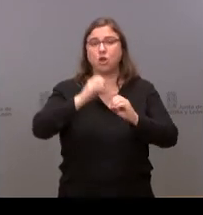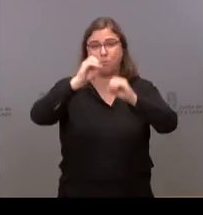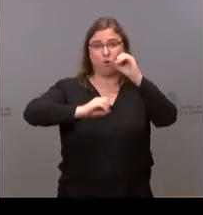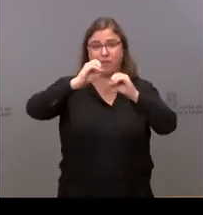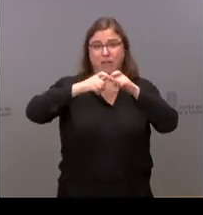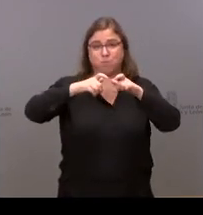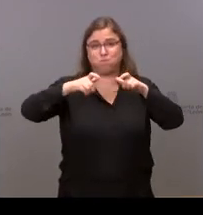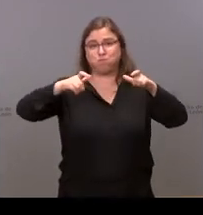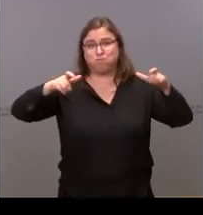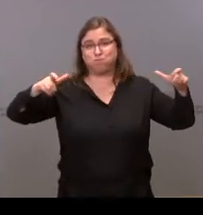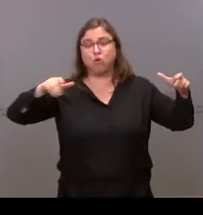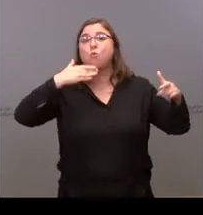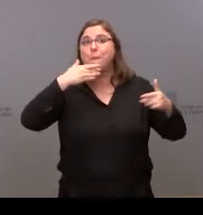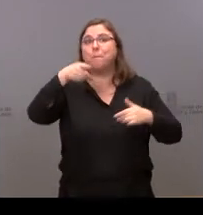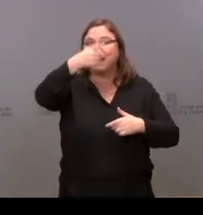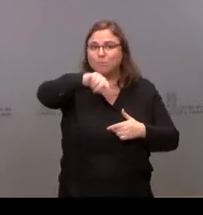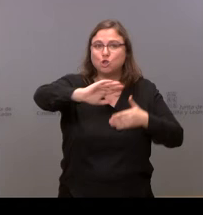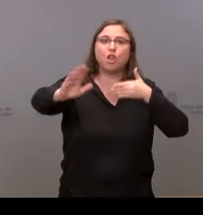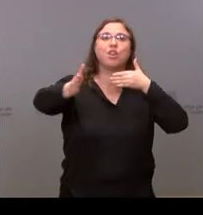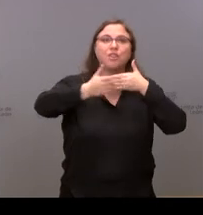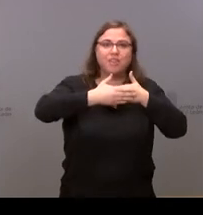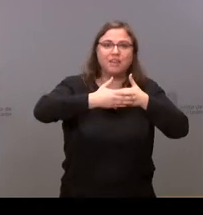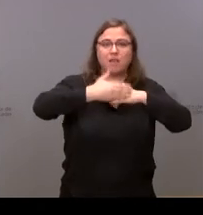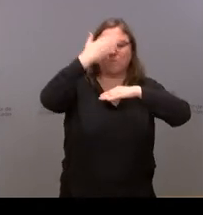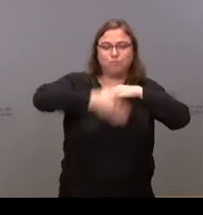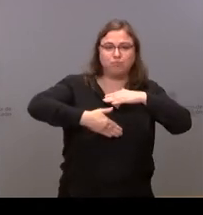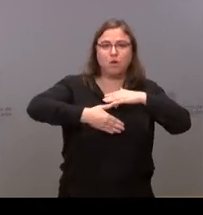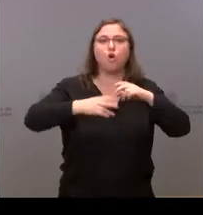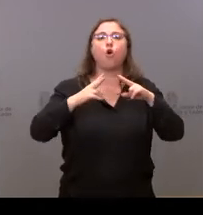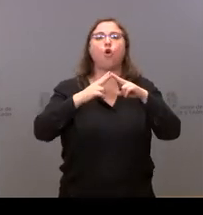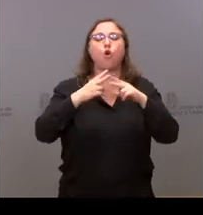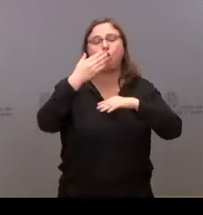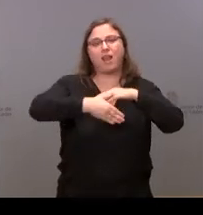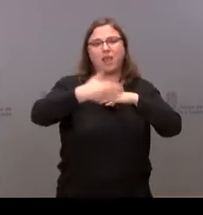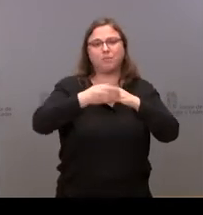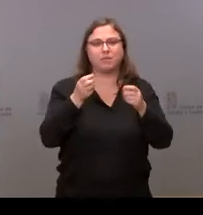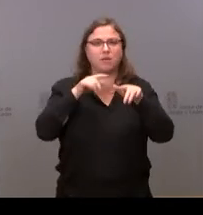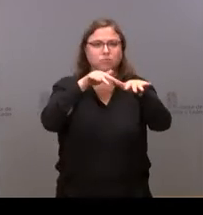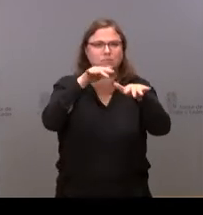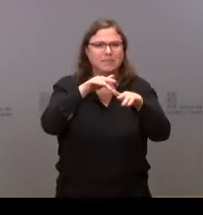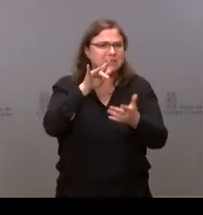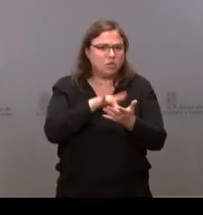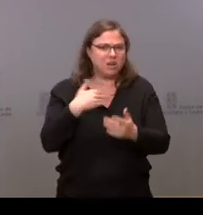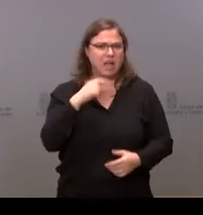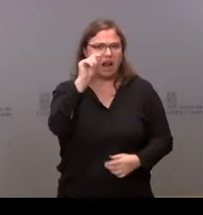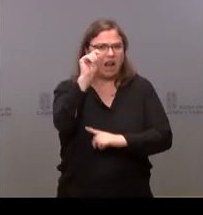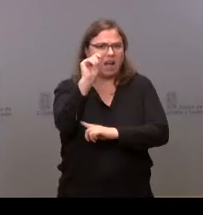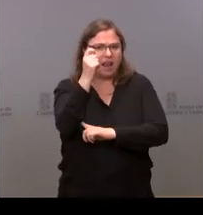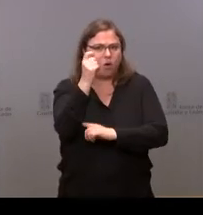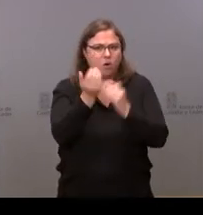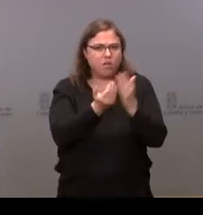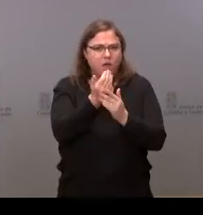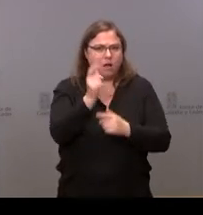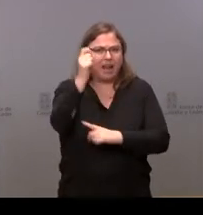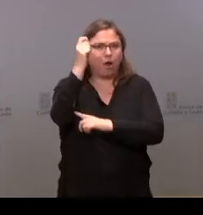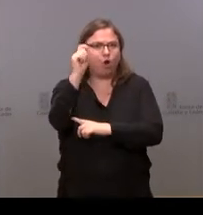para que cierren el ocio o vuelvan los aforos? Si es que estamos en cifras de récord día tras día de